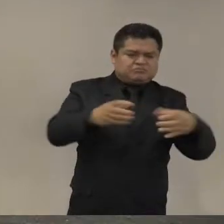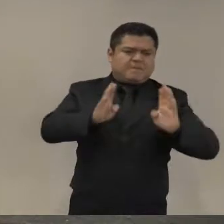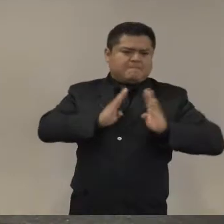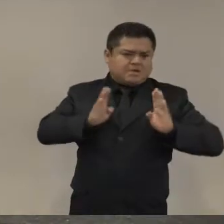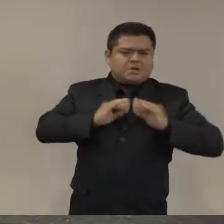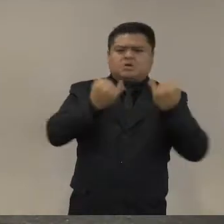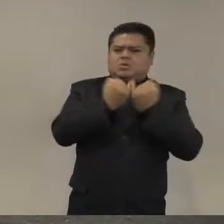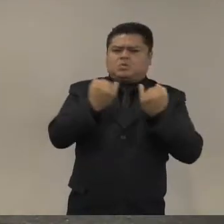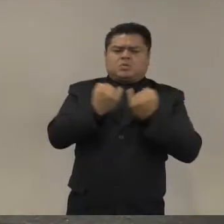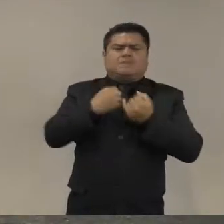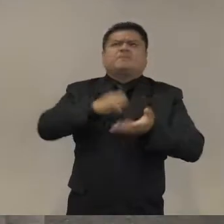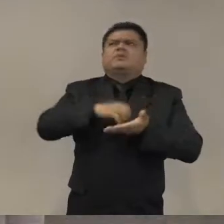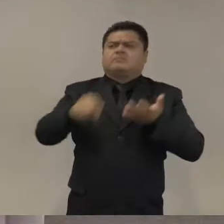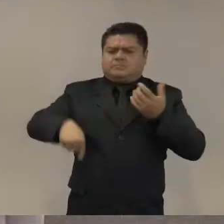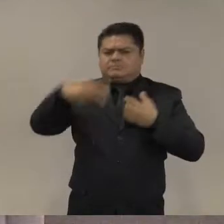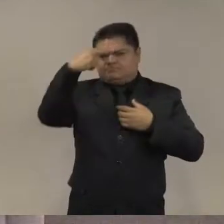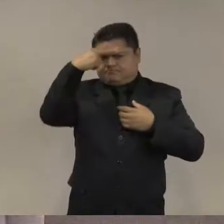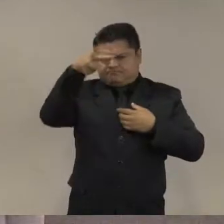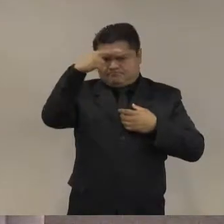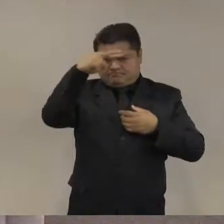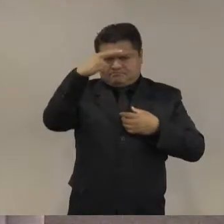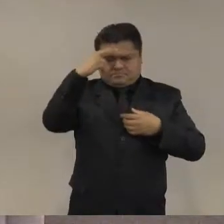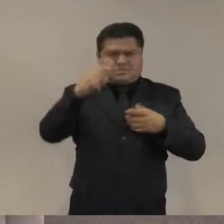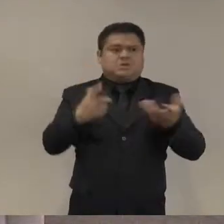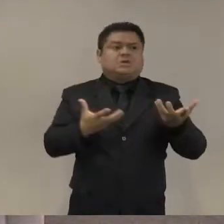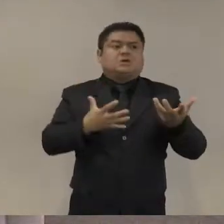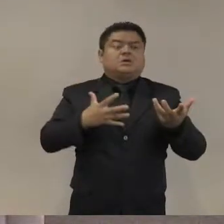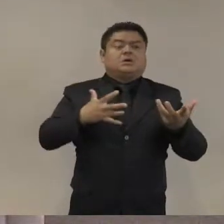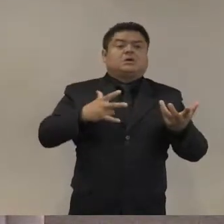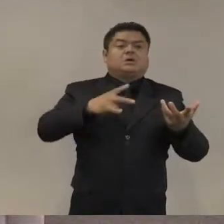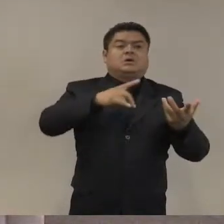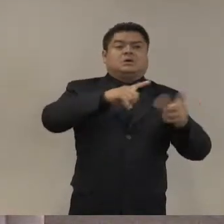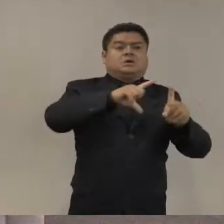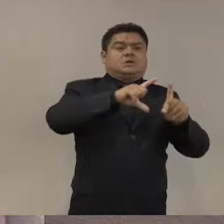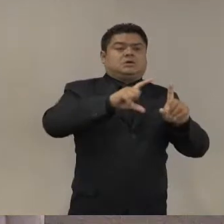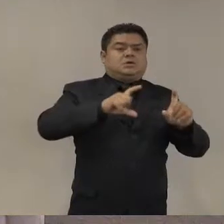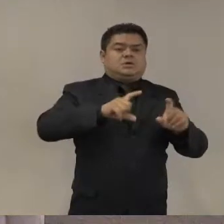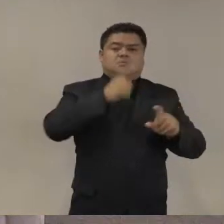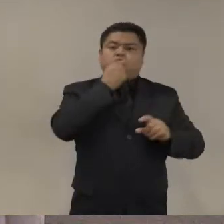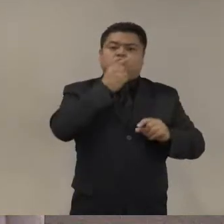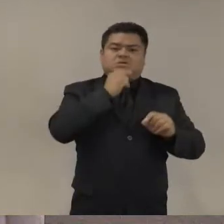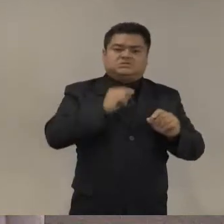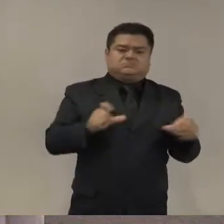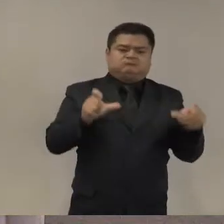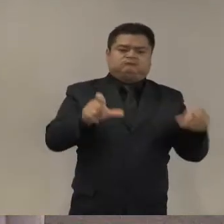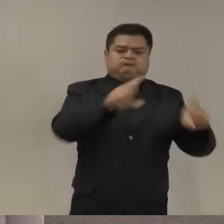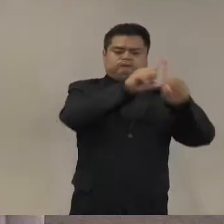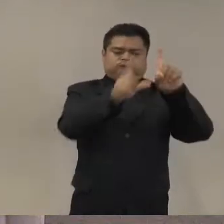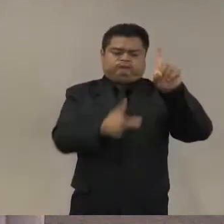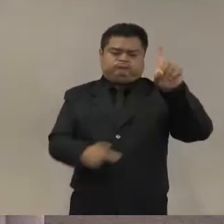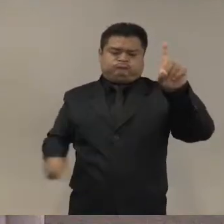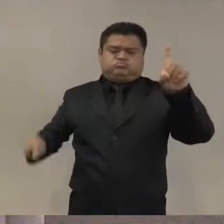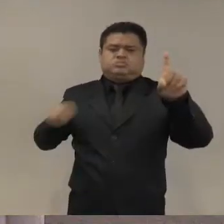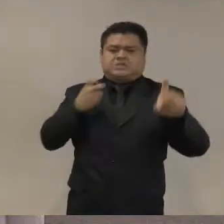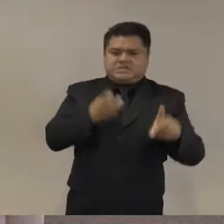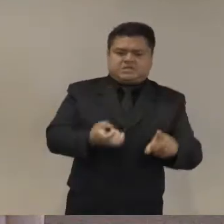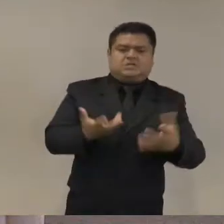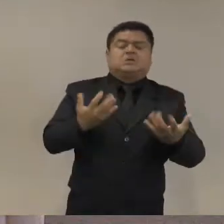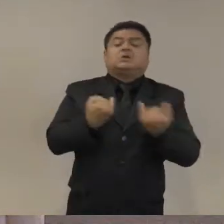completa de policías como pasó en algún tiempo en México con Felipe Calderón también el despliegue de militares en zonas